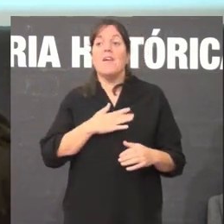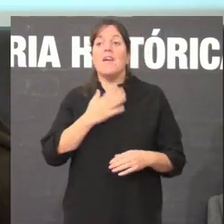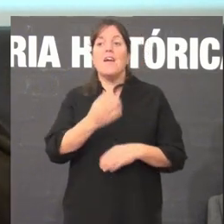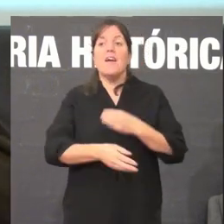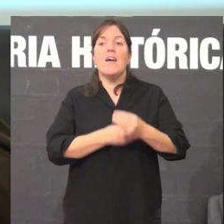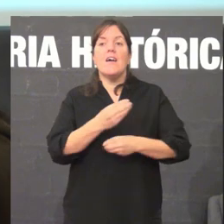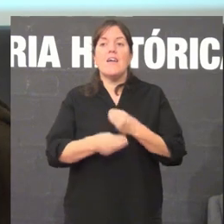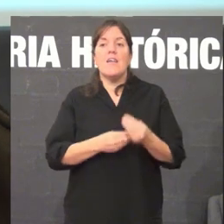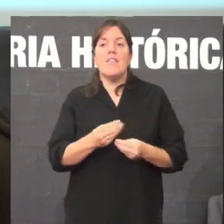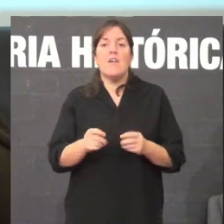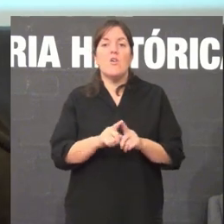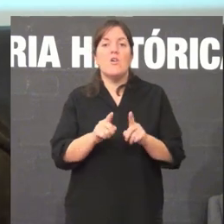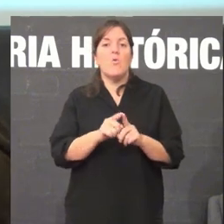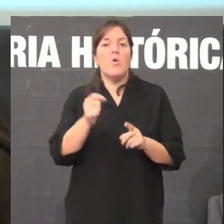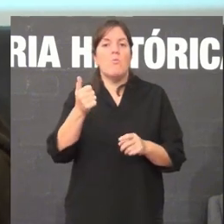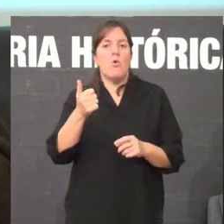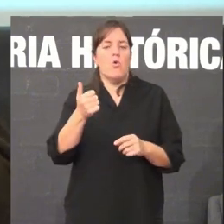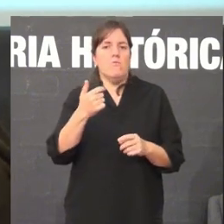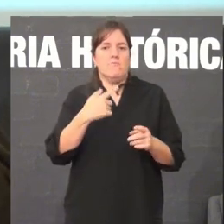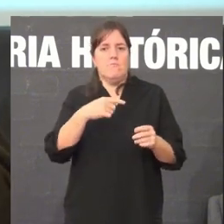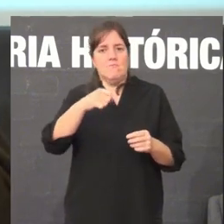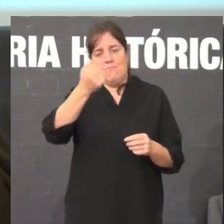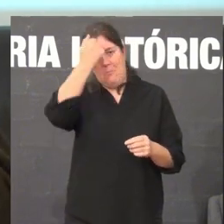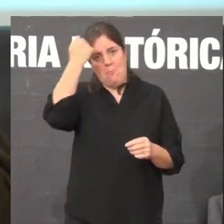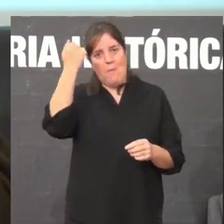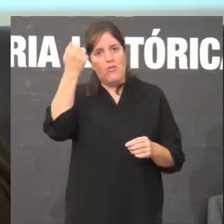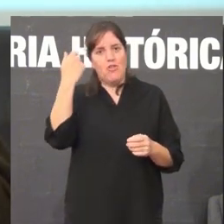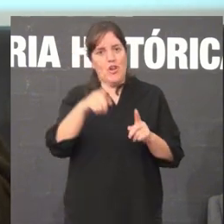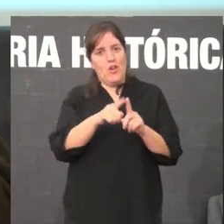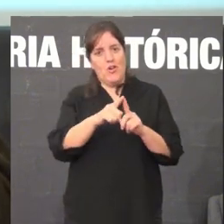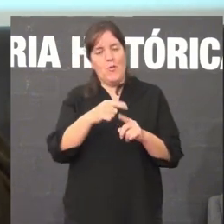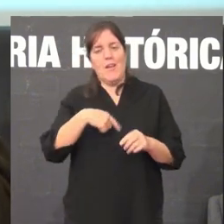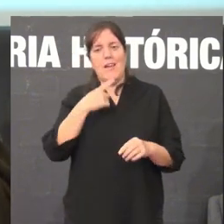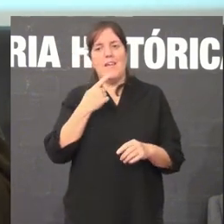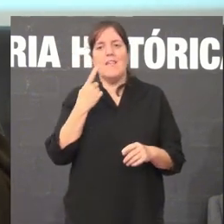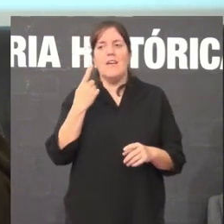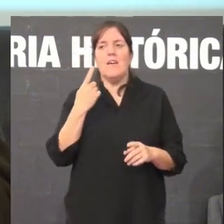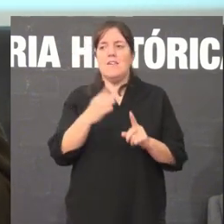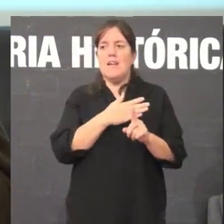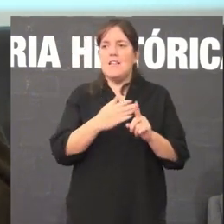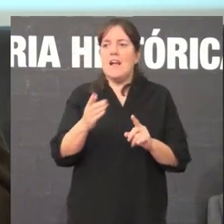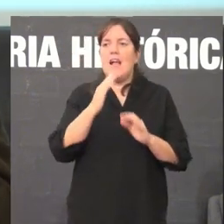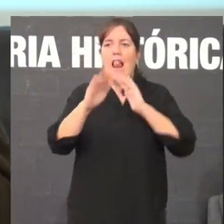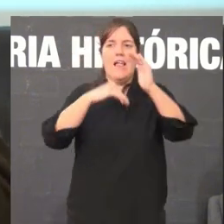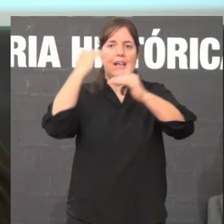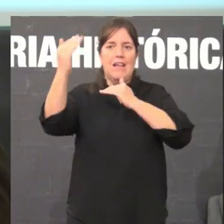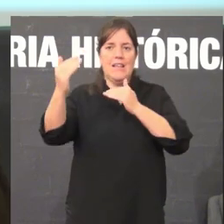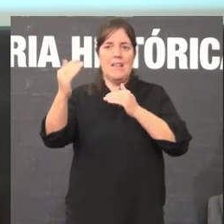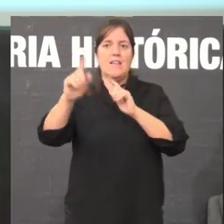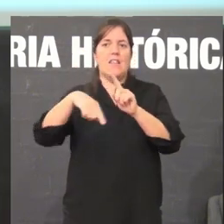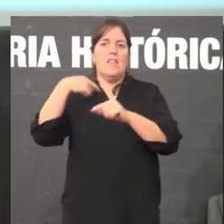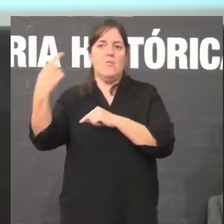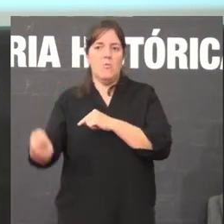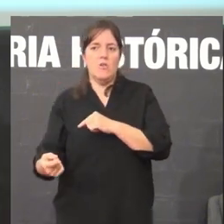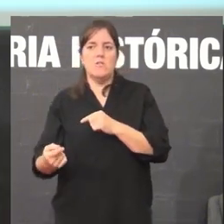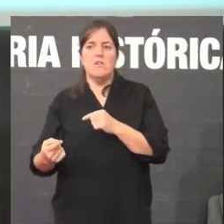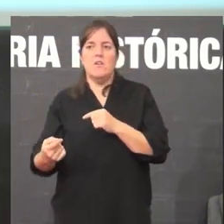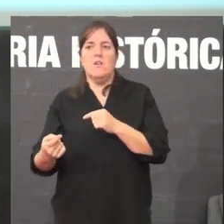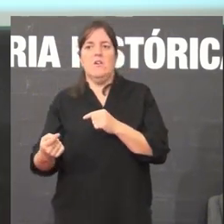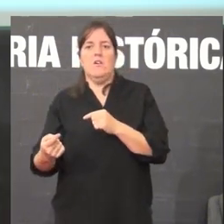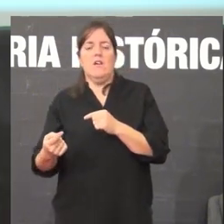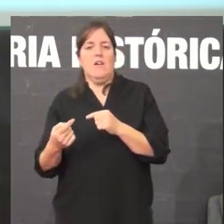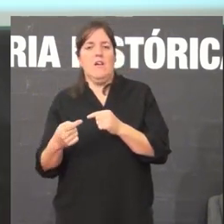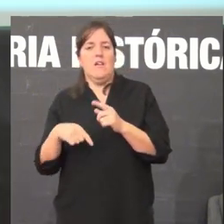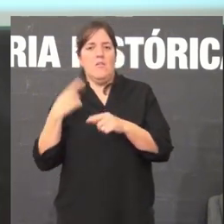cada etapa histórica ir perdendo primeiro atacase as elites castellanizarse as elites non? despois vai-se